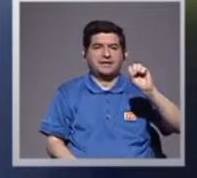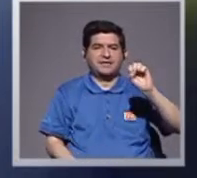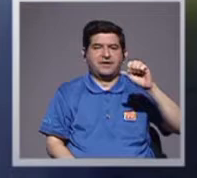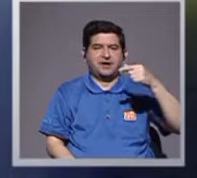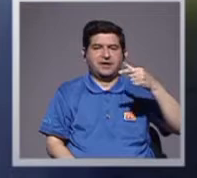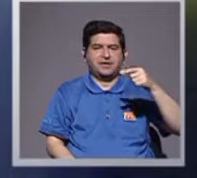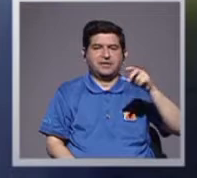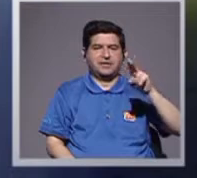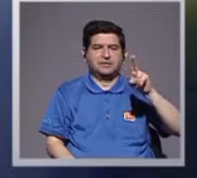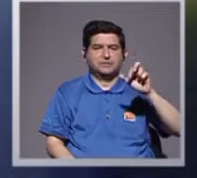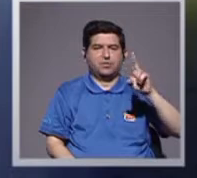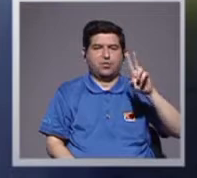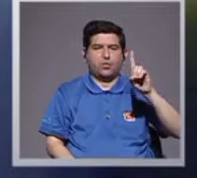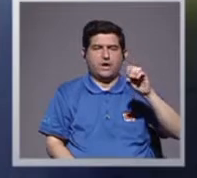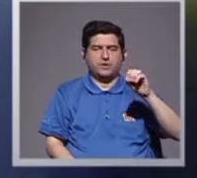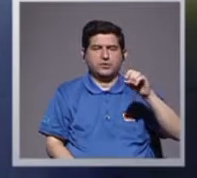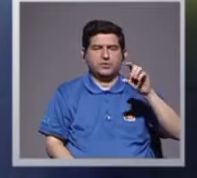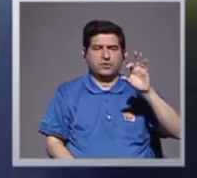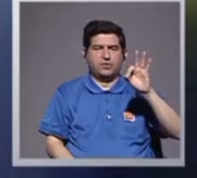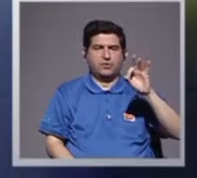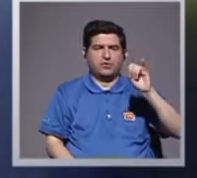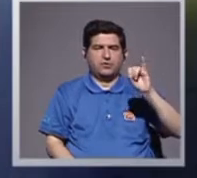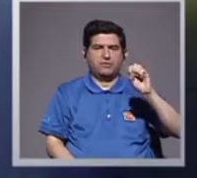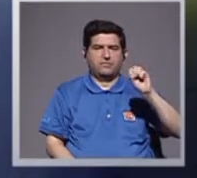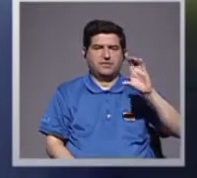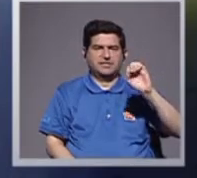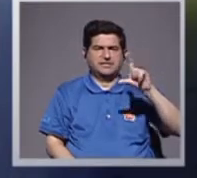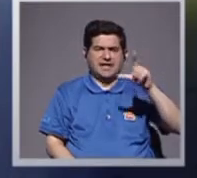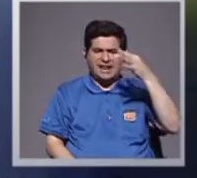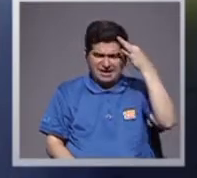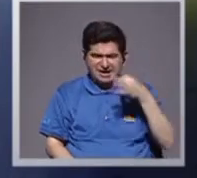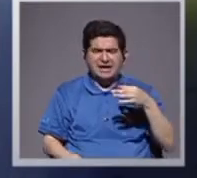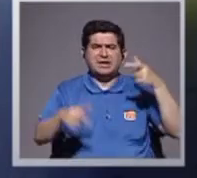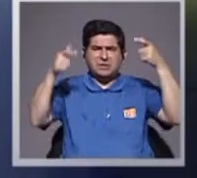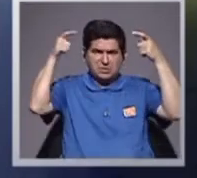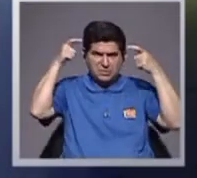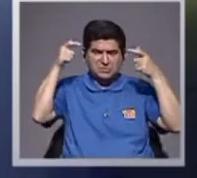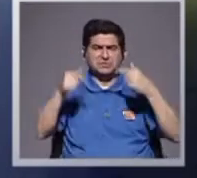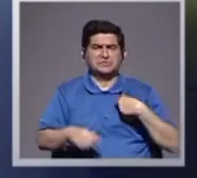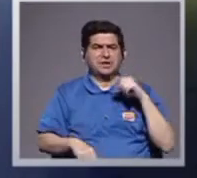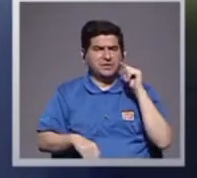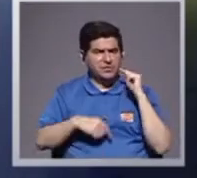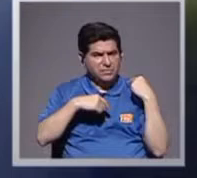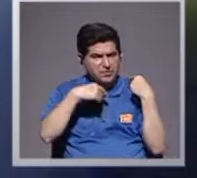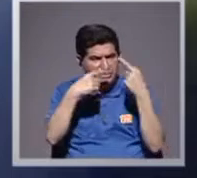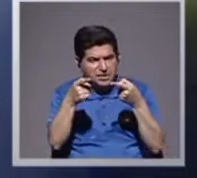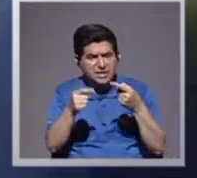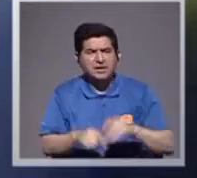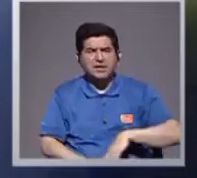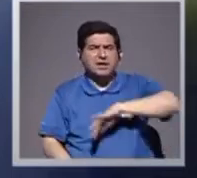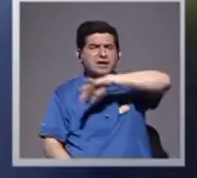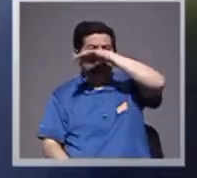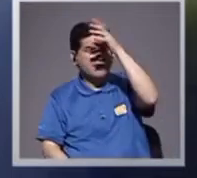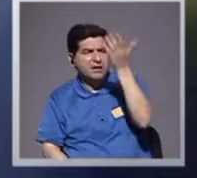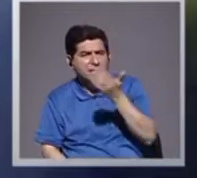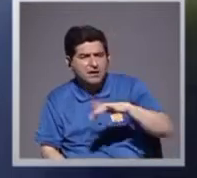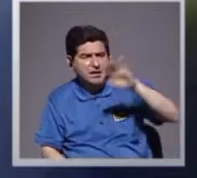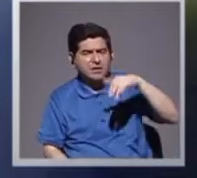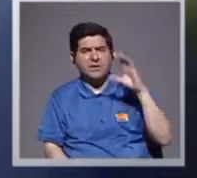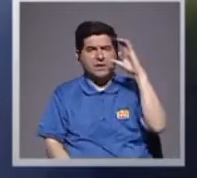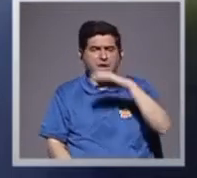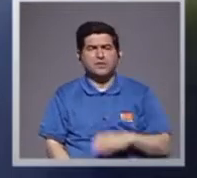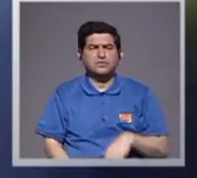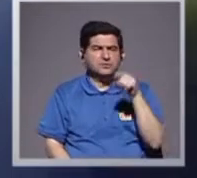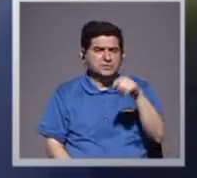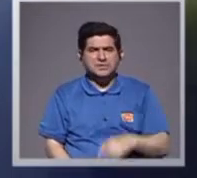fiscal era ir, andaban con sombrero creo los del resguardo fiscal, porque tenían que ir a la montaña a buscar las sacas de